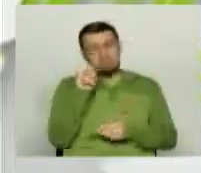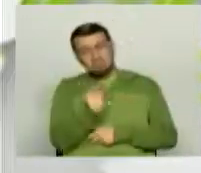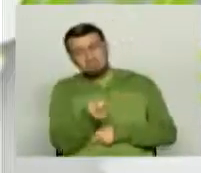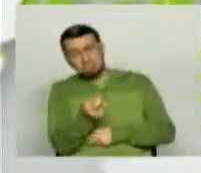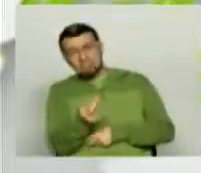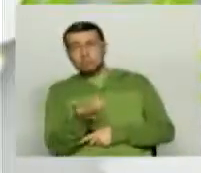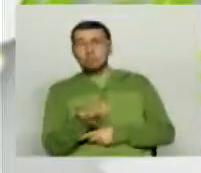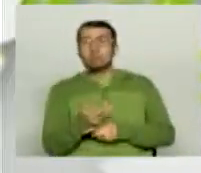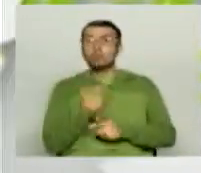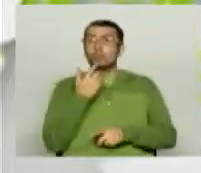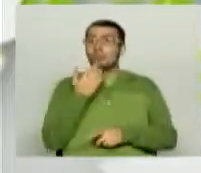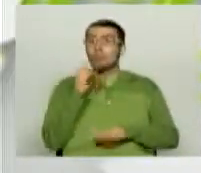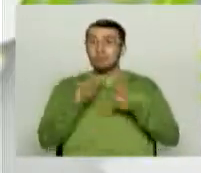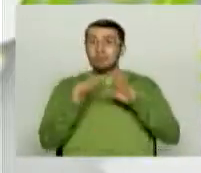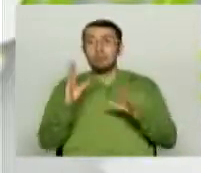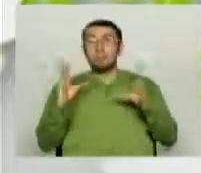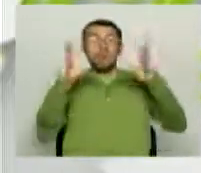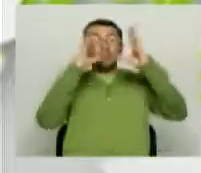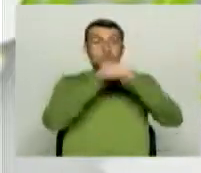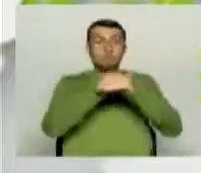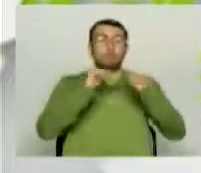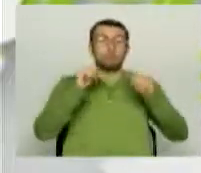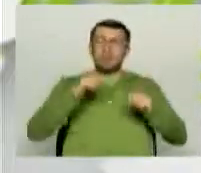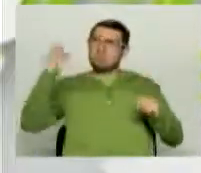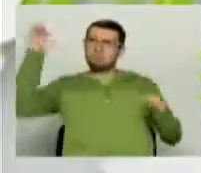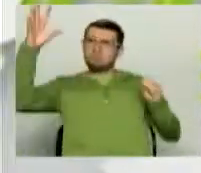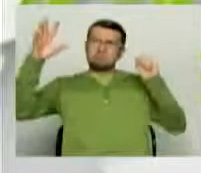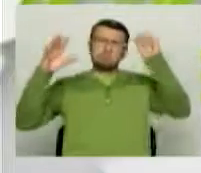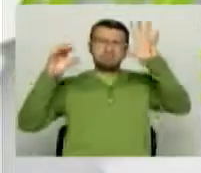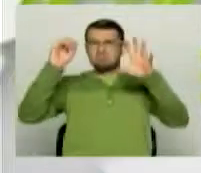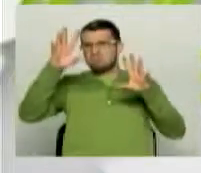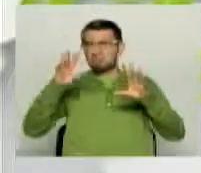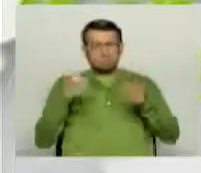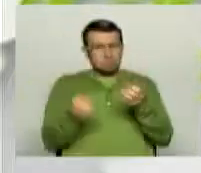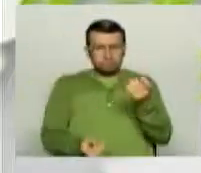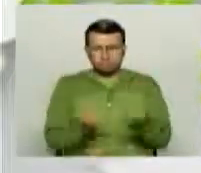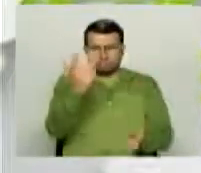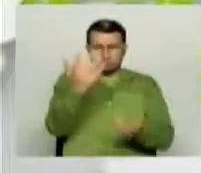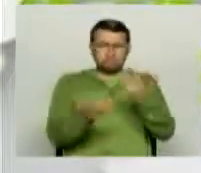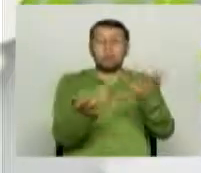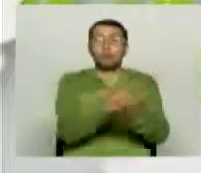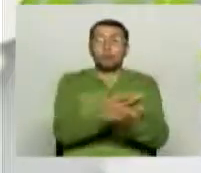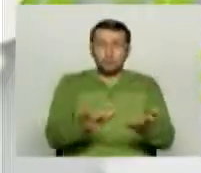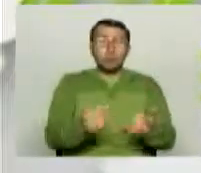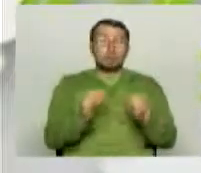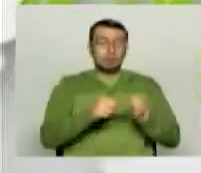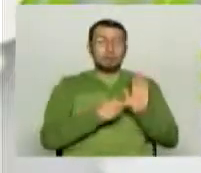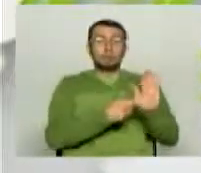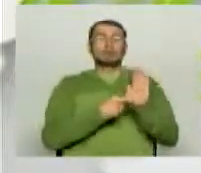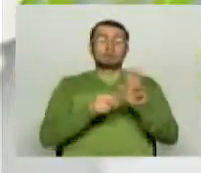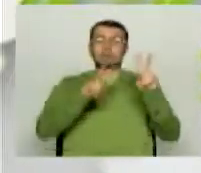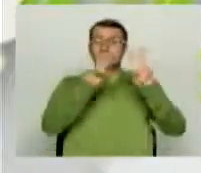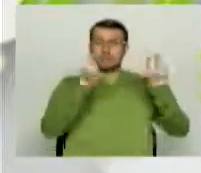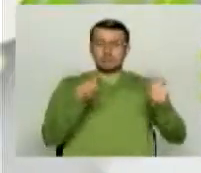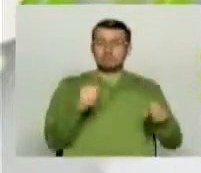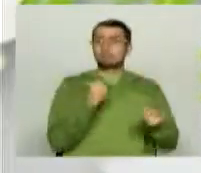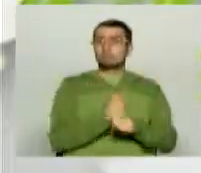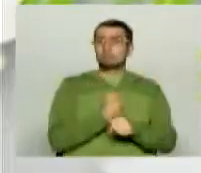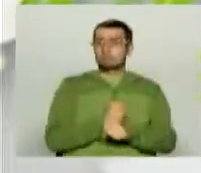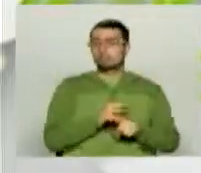la noche generalmente se tiene la posibilidad de que haya muchísima iluminación de que sean muchos los temas que se puedan tratar